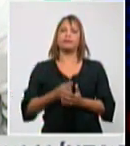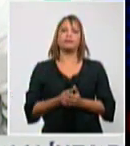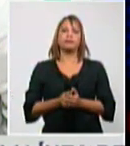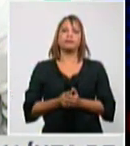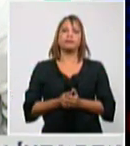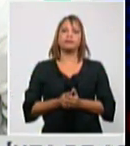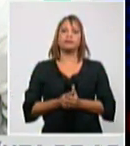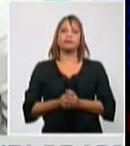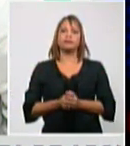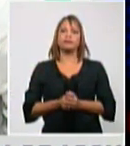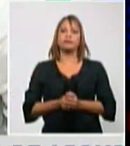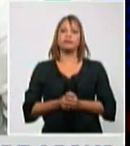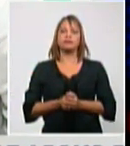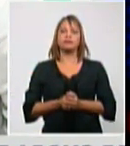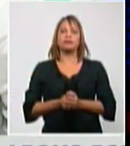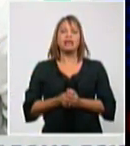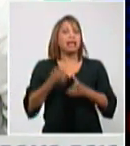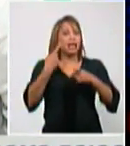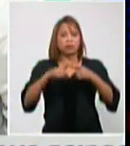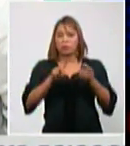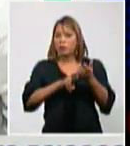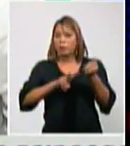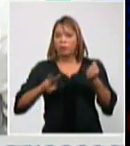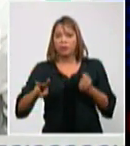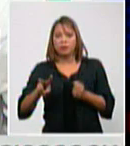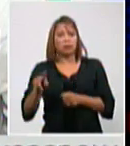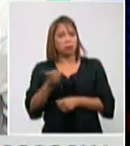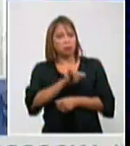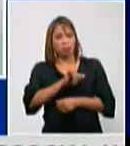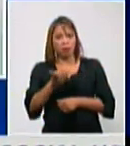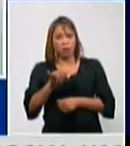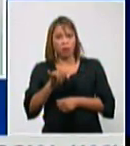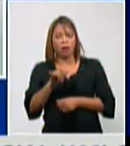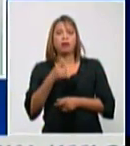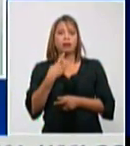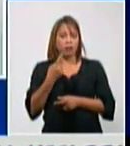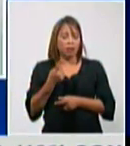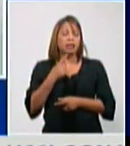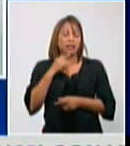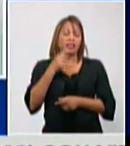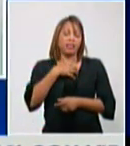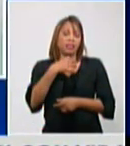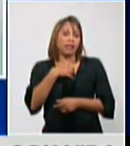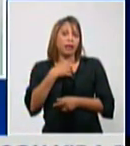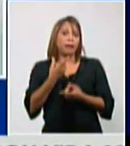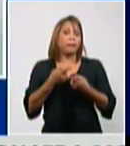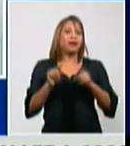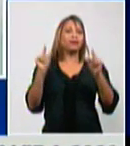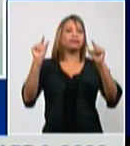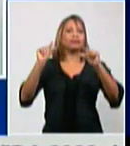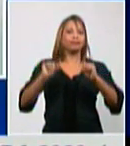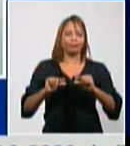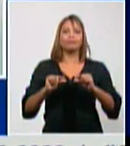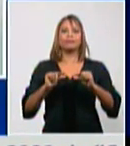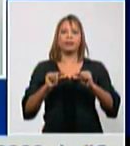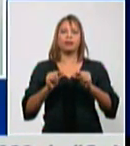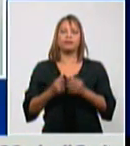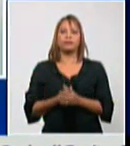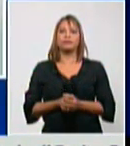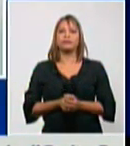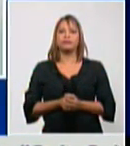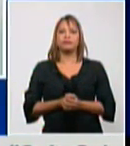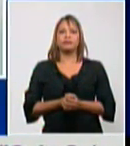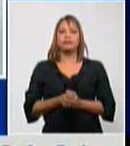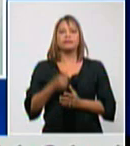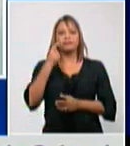los otros provincias y municipios especiales de la juventud no tengan casos pero realmente ya ahora sí